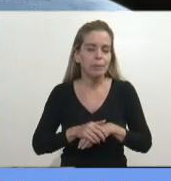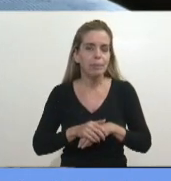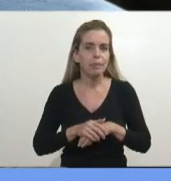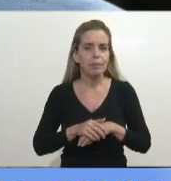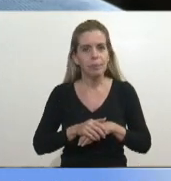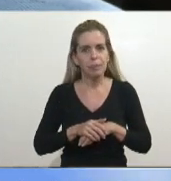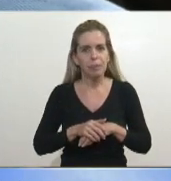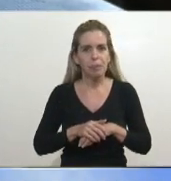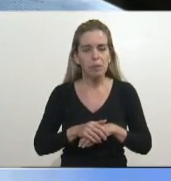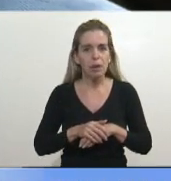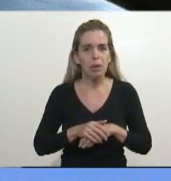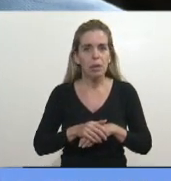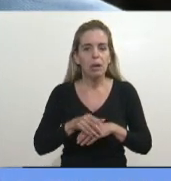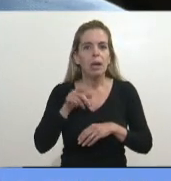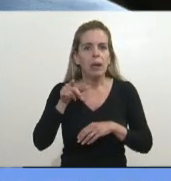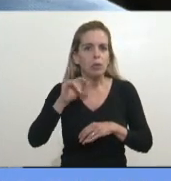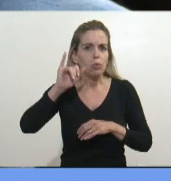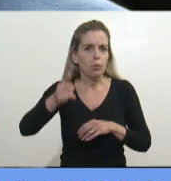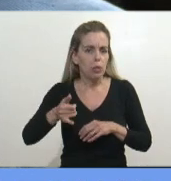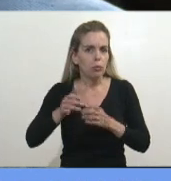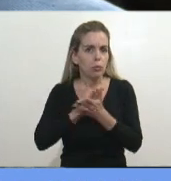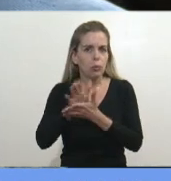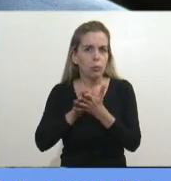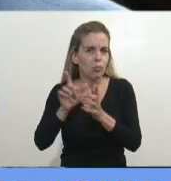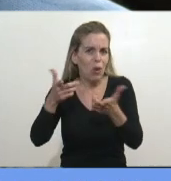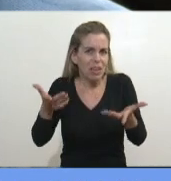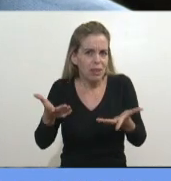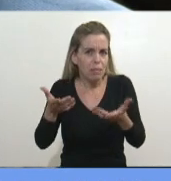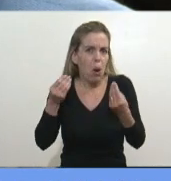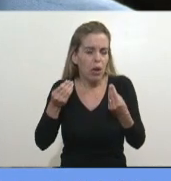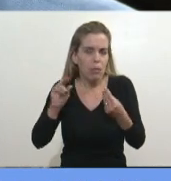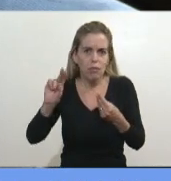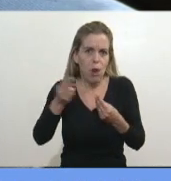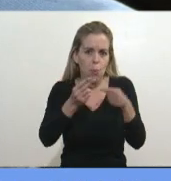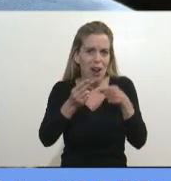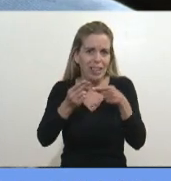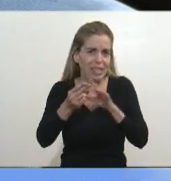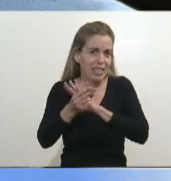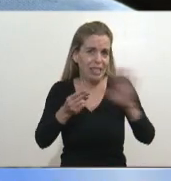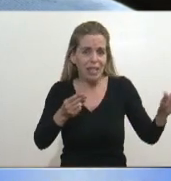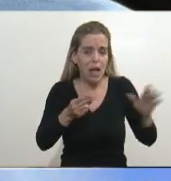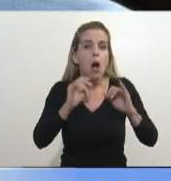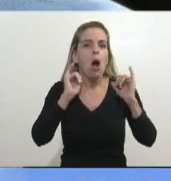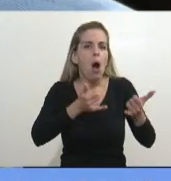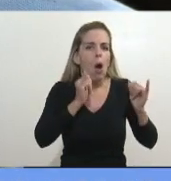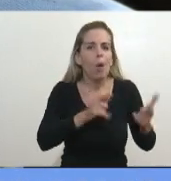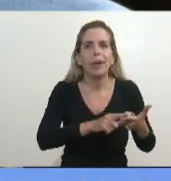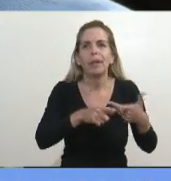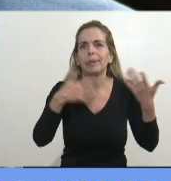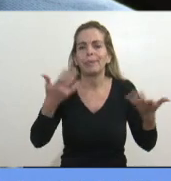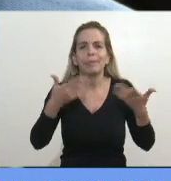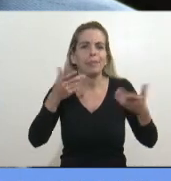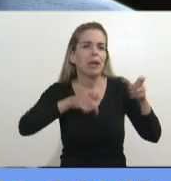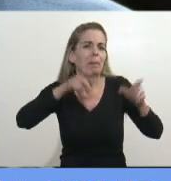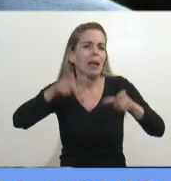Y eso sí es irreparable pérdida, porque han muerto jóvenes, gente